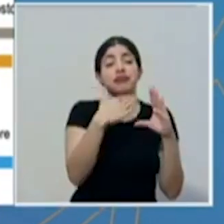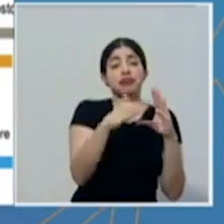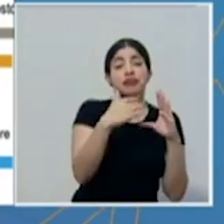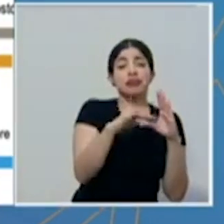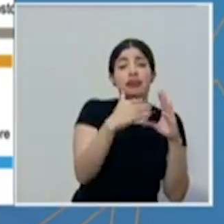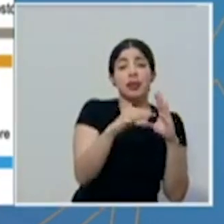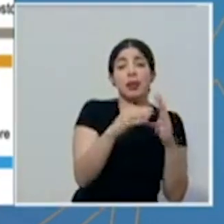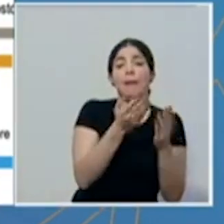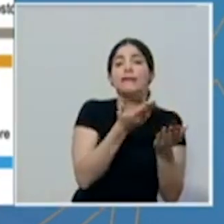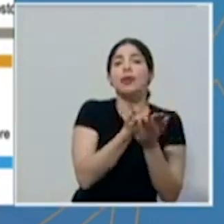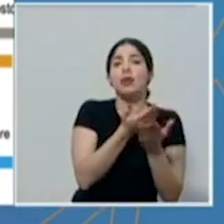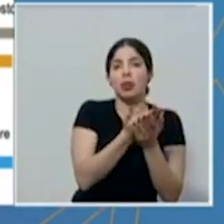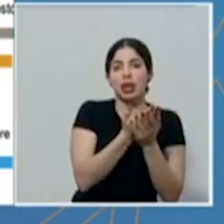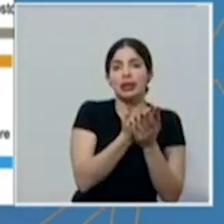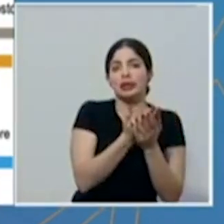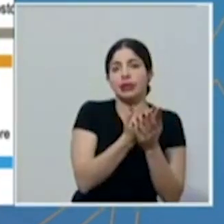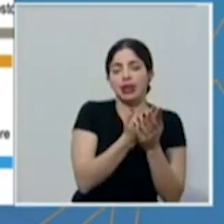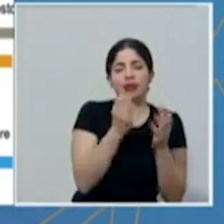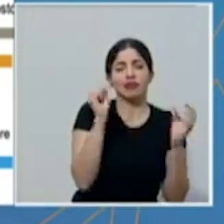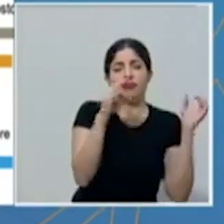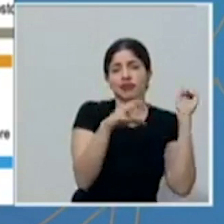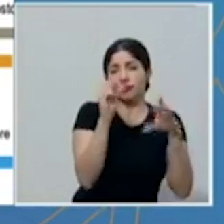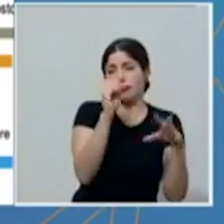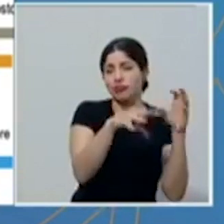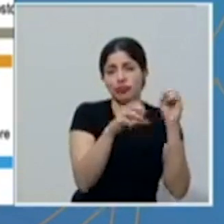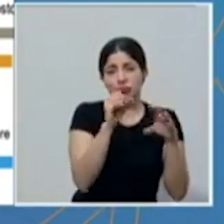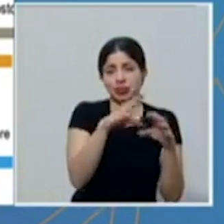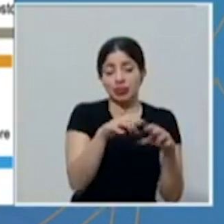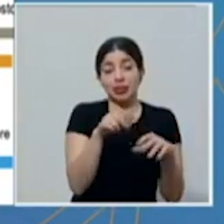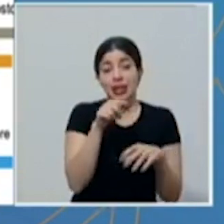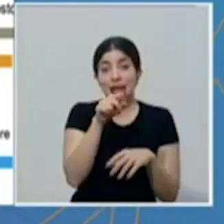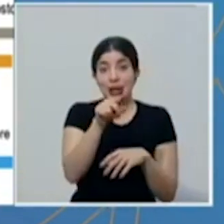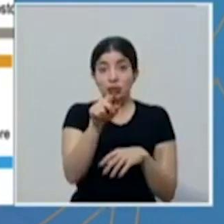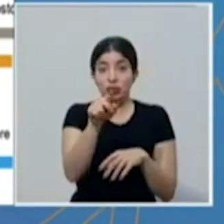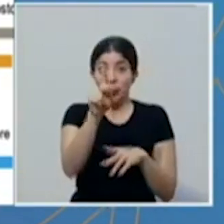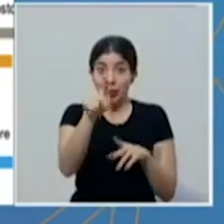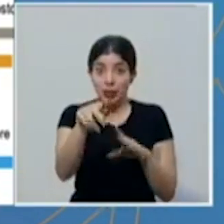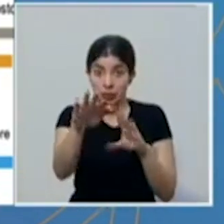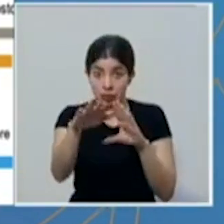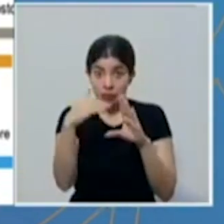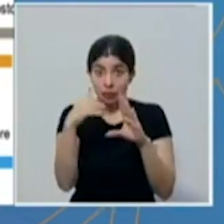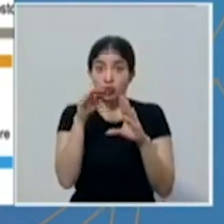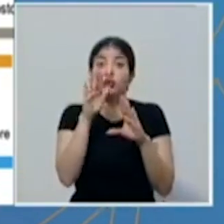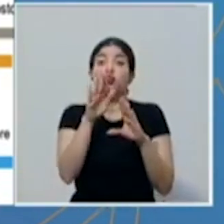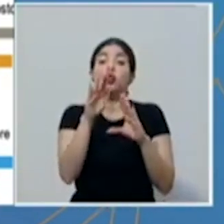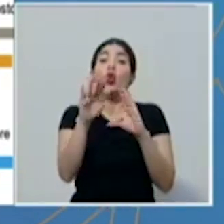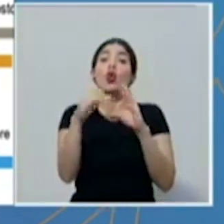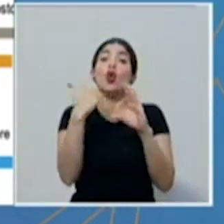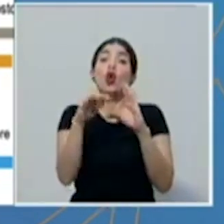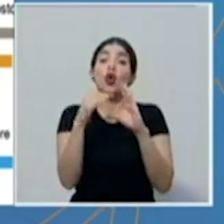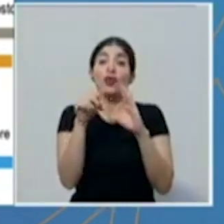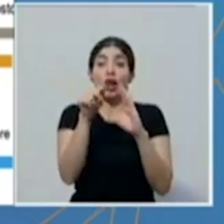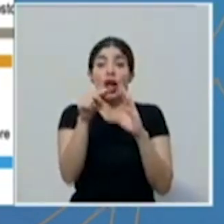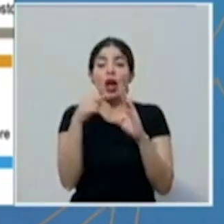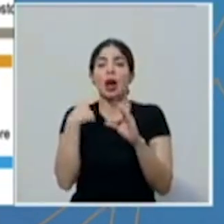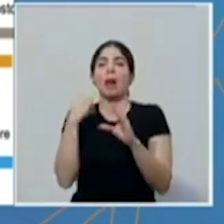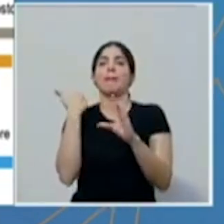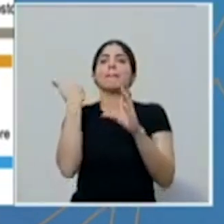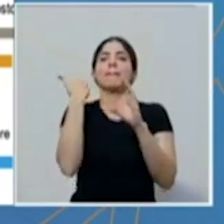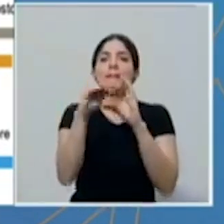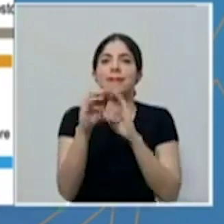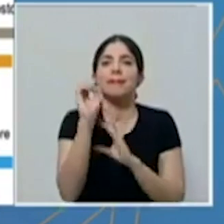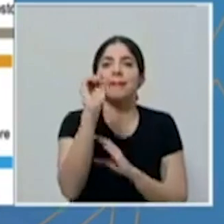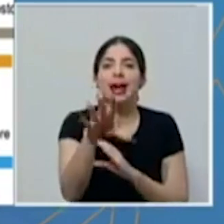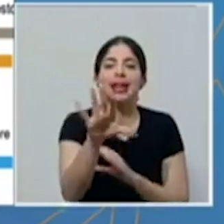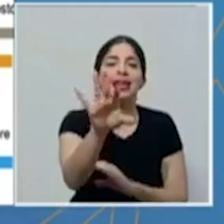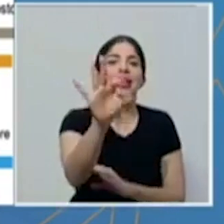propuestas se les va a enviar directamente al correo que nos provean las invitaciones a